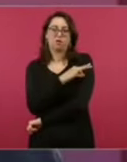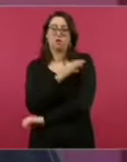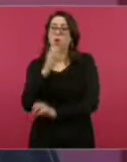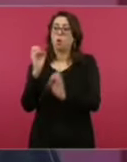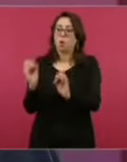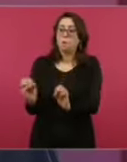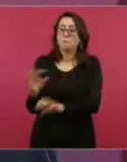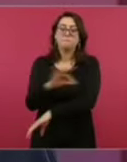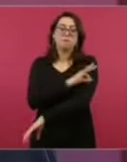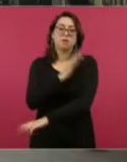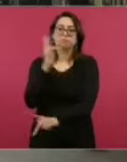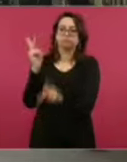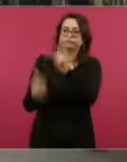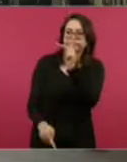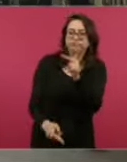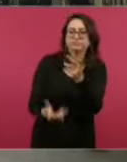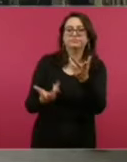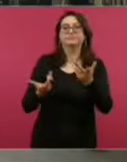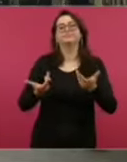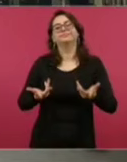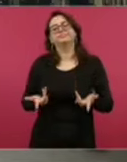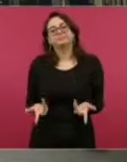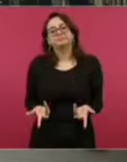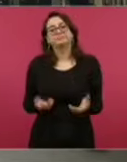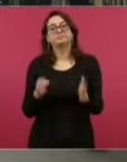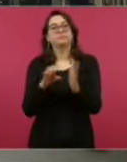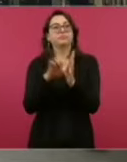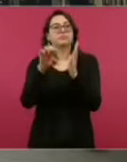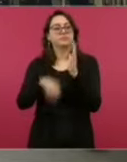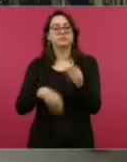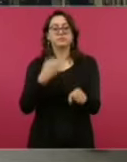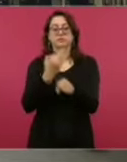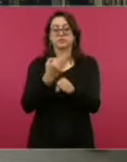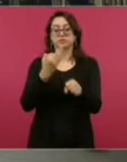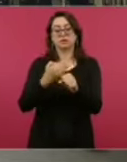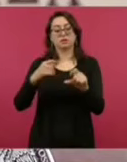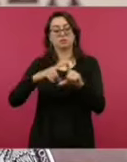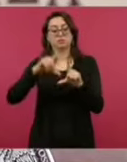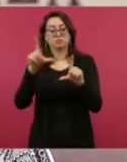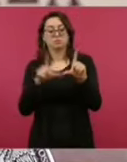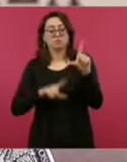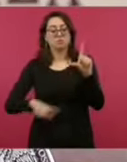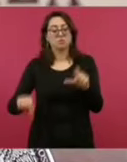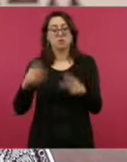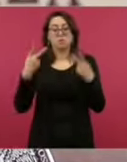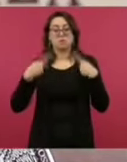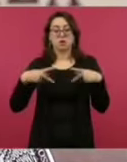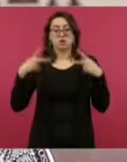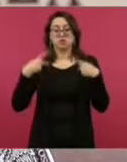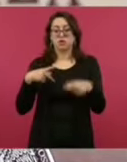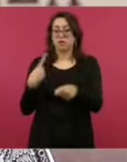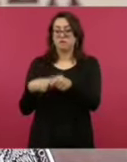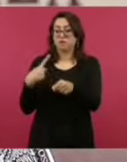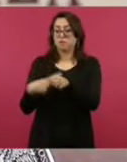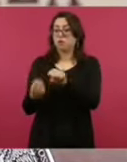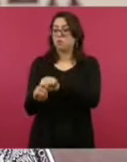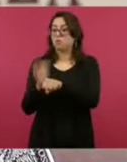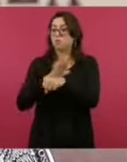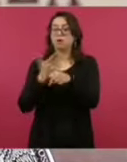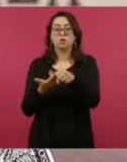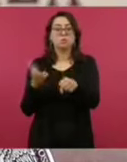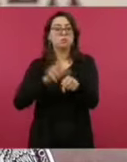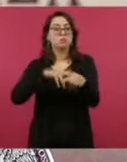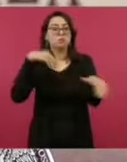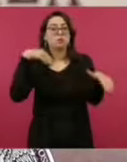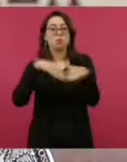en todas sus unidades tiene sólo 19 personas hospitalizadas por COVID en todo el país y